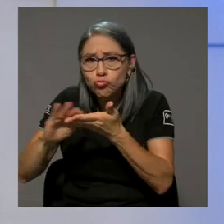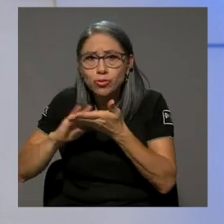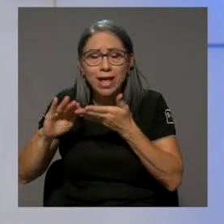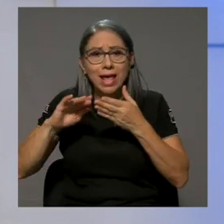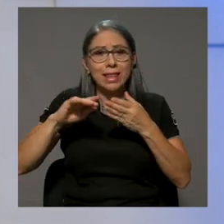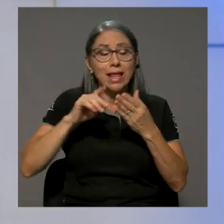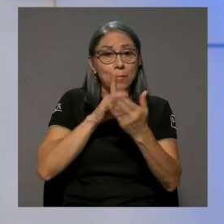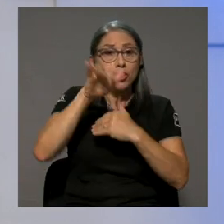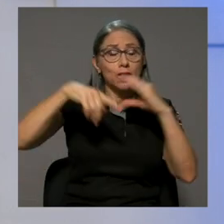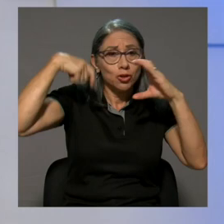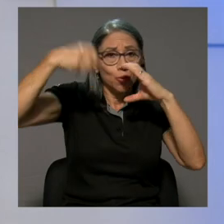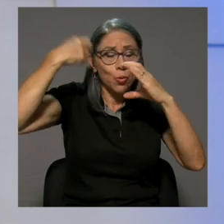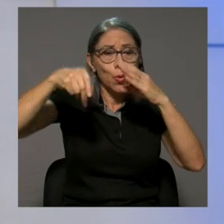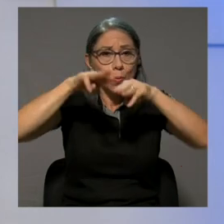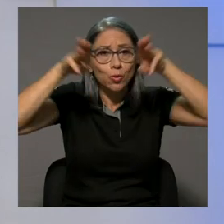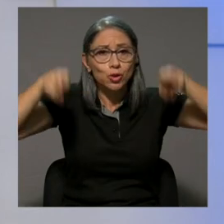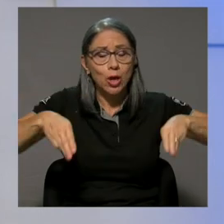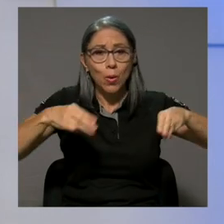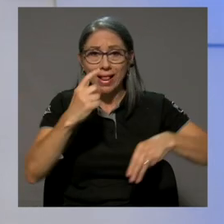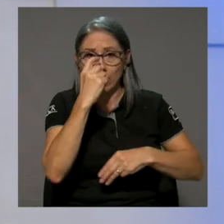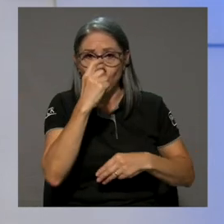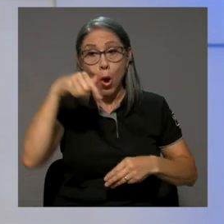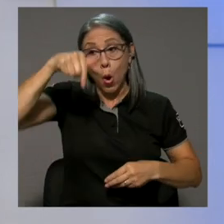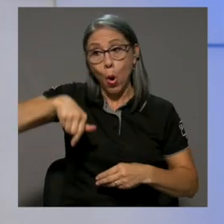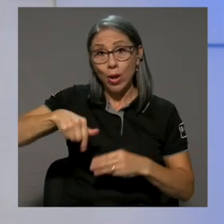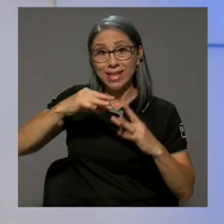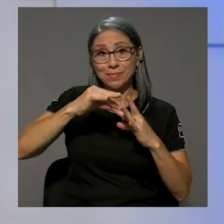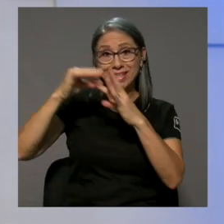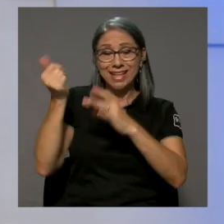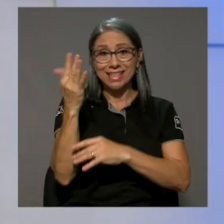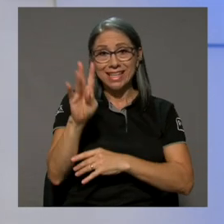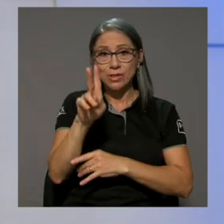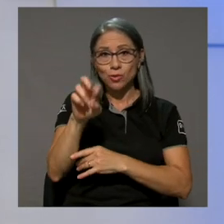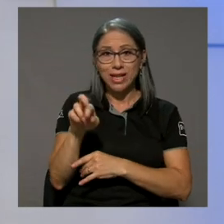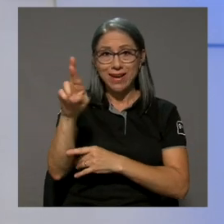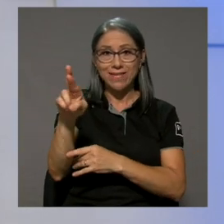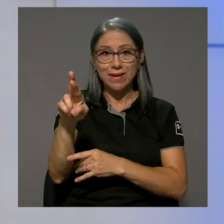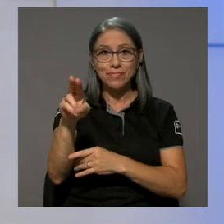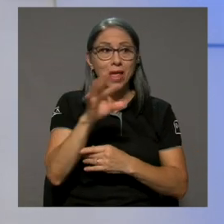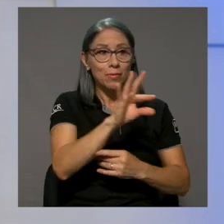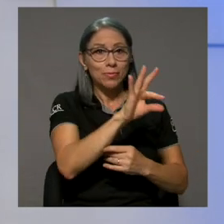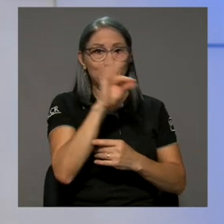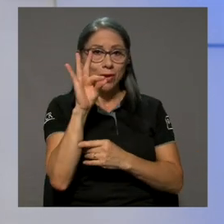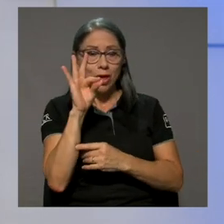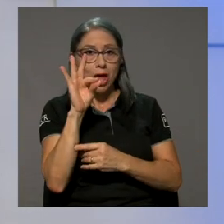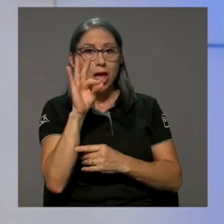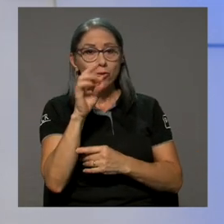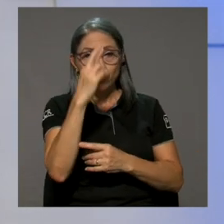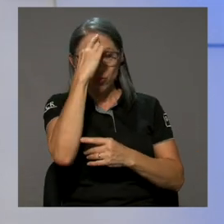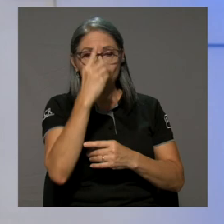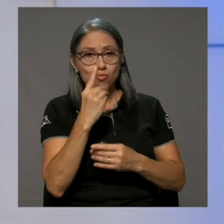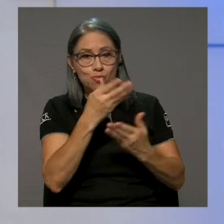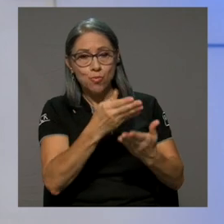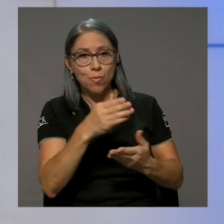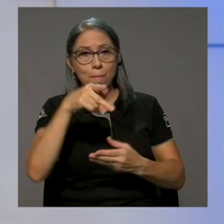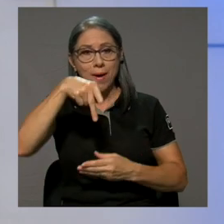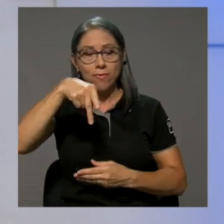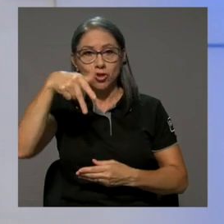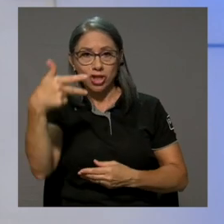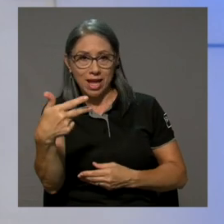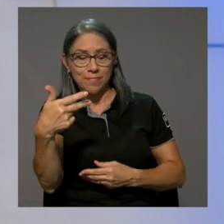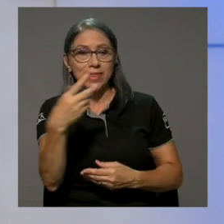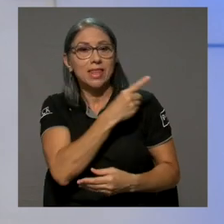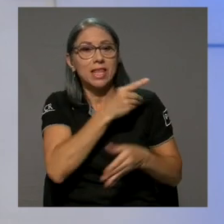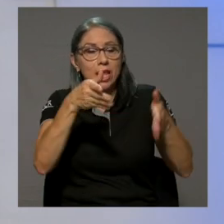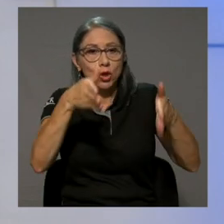Guardia. Hoy en especiales 15 UCR tenemos el placer de contar con el cineasta dominicano Pablo Chea, director,